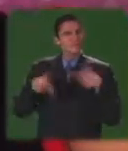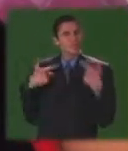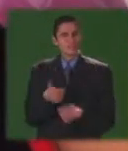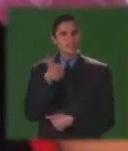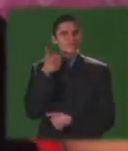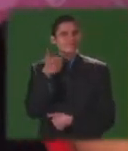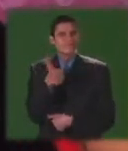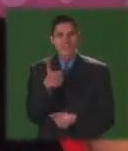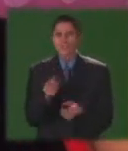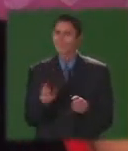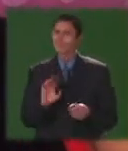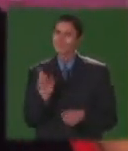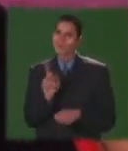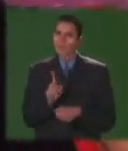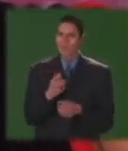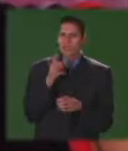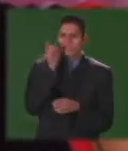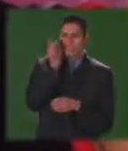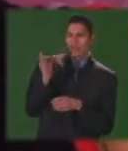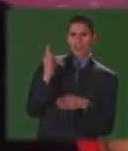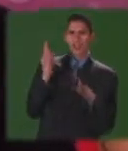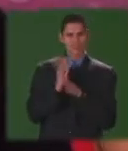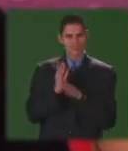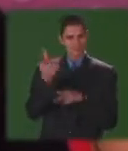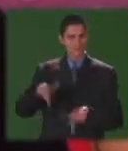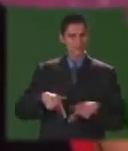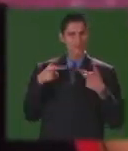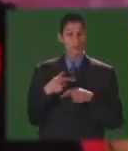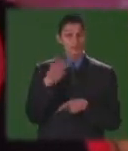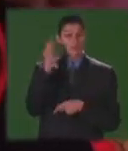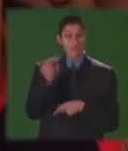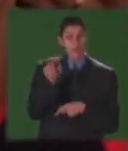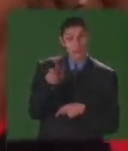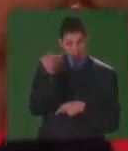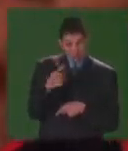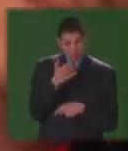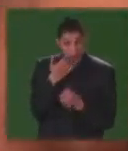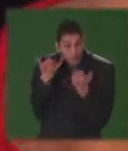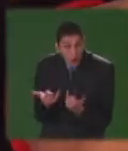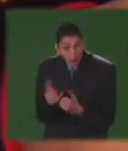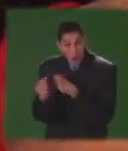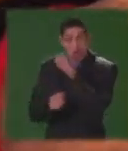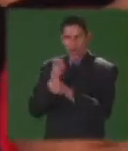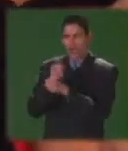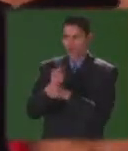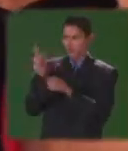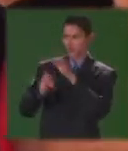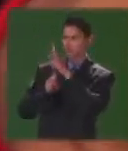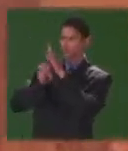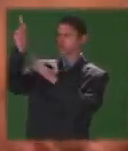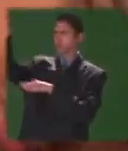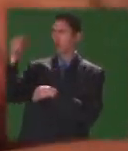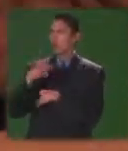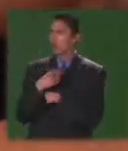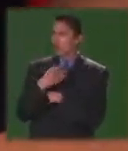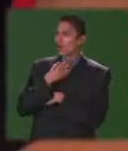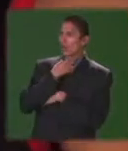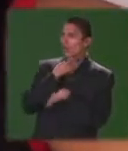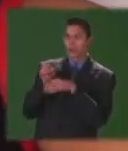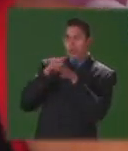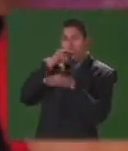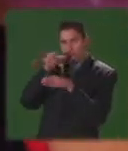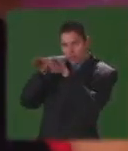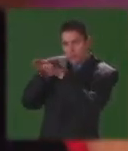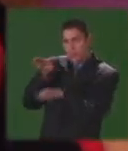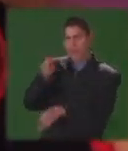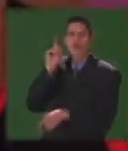críticas o sea ellos son niños que de pronto en la edad que tienen debían estar más avanzados pero es que nunca han